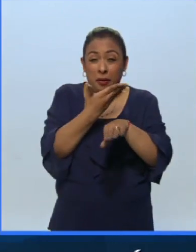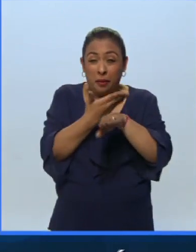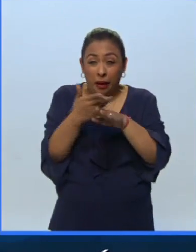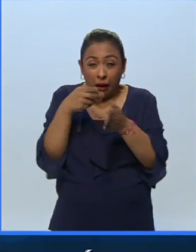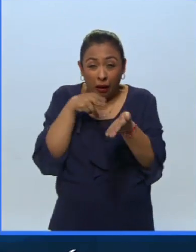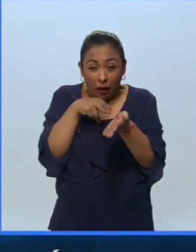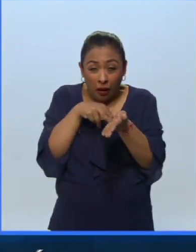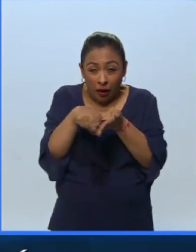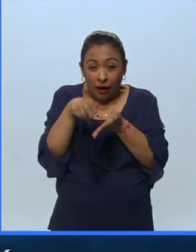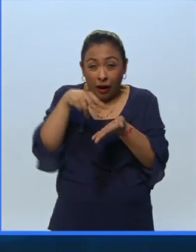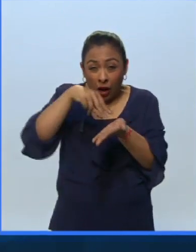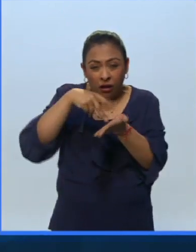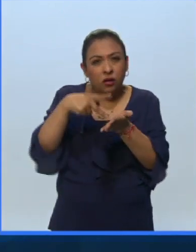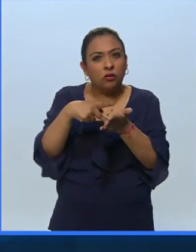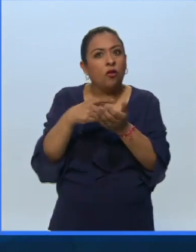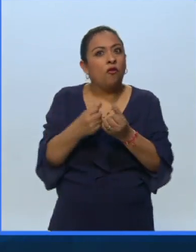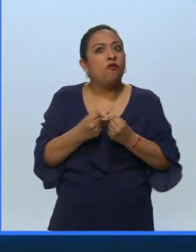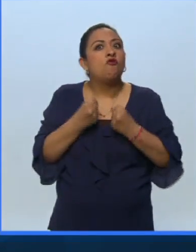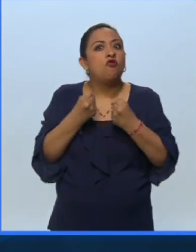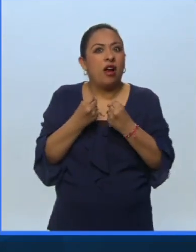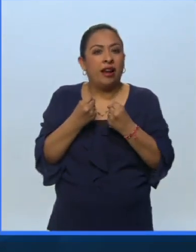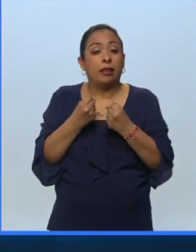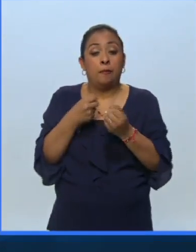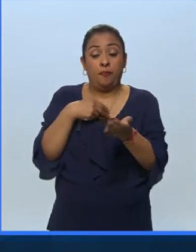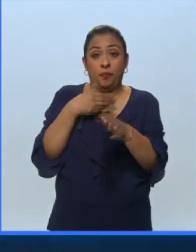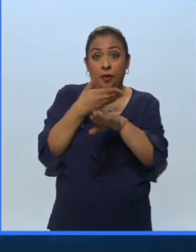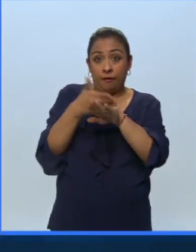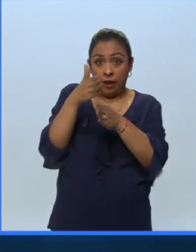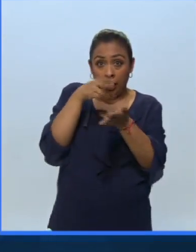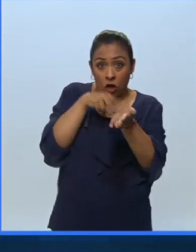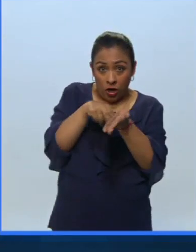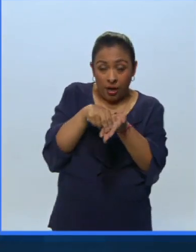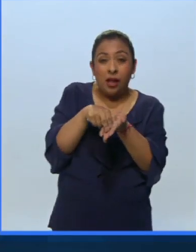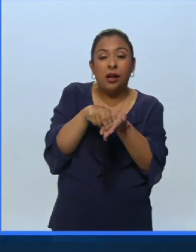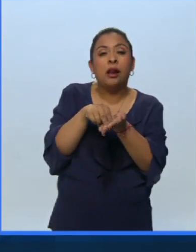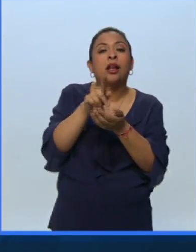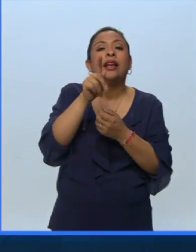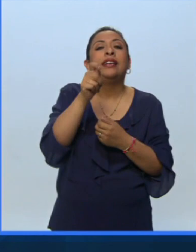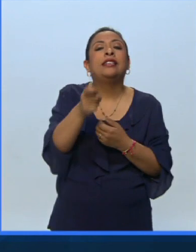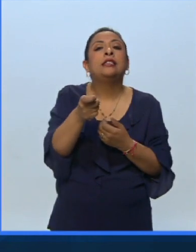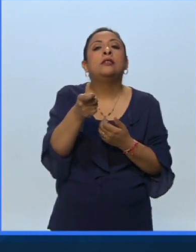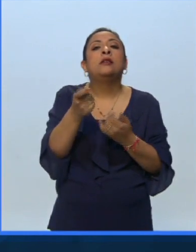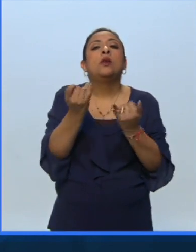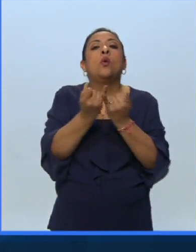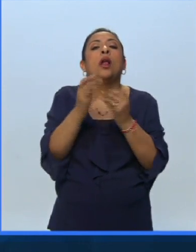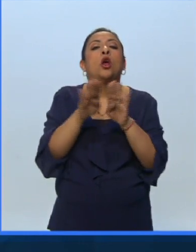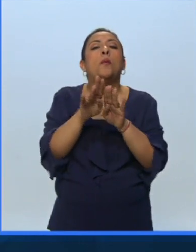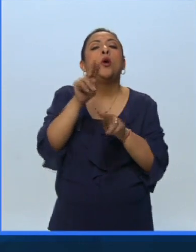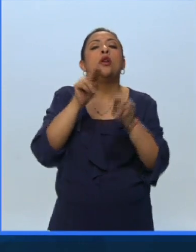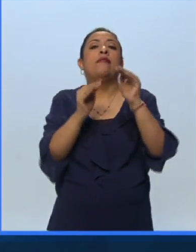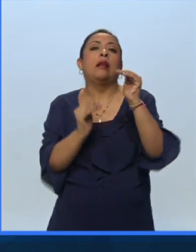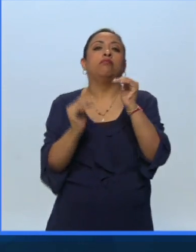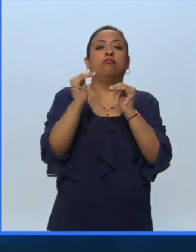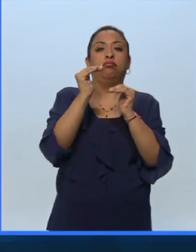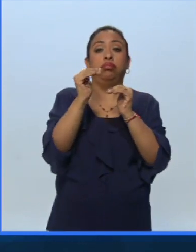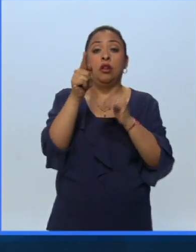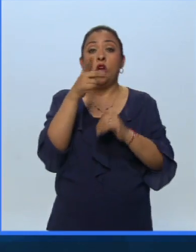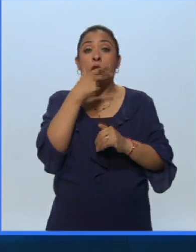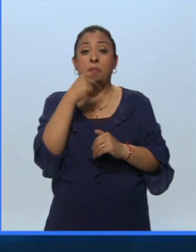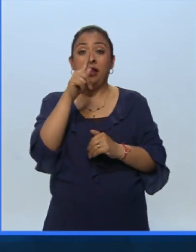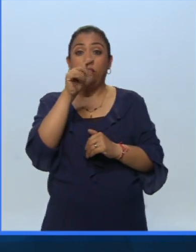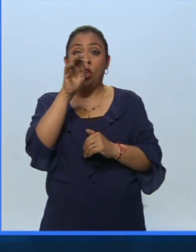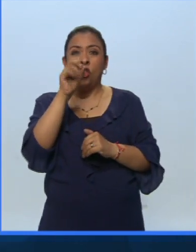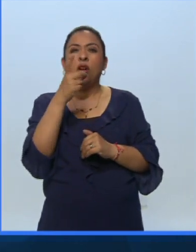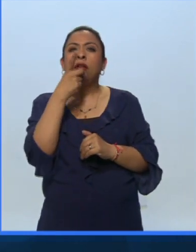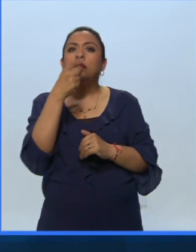resulta también muy poderosa, muy fuerte el blanco y negro te lleva también a otro nivel Teodoro habla a él del